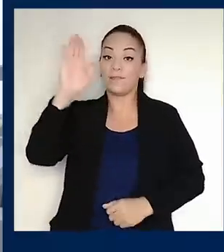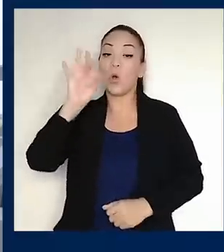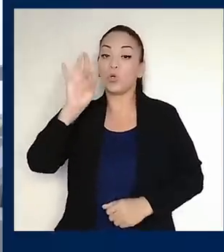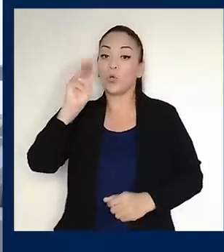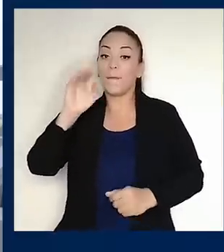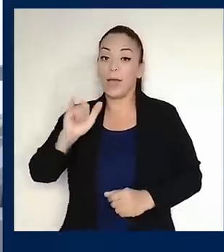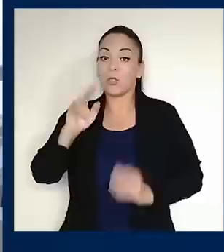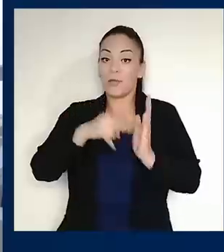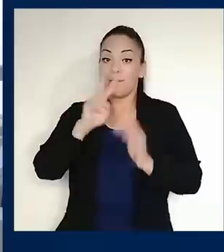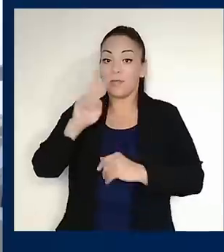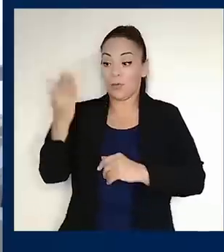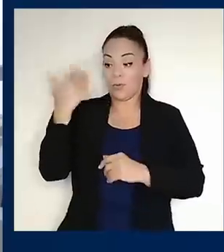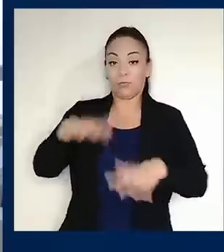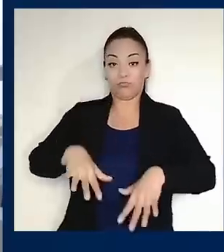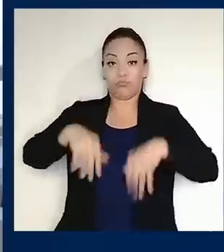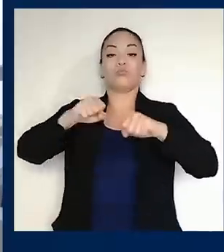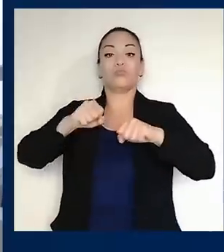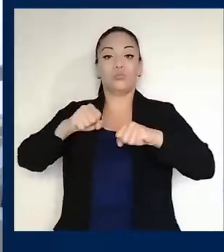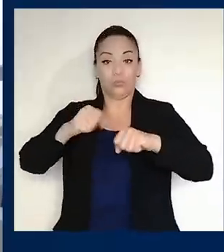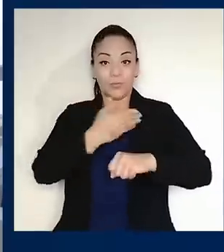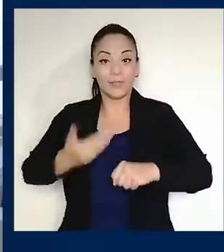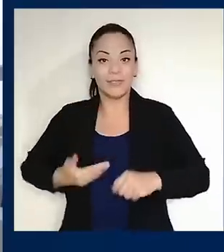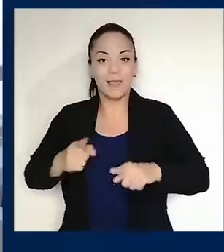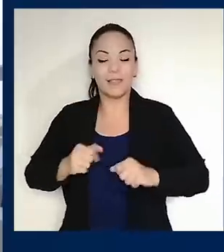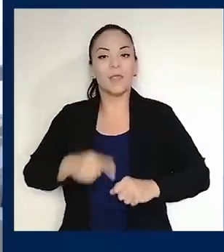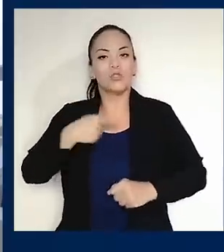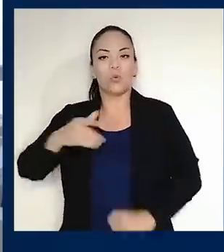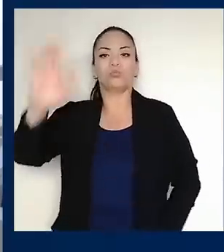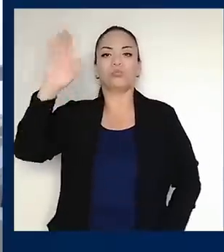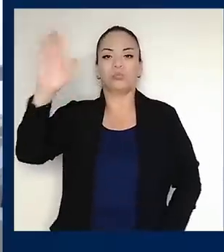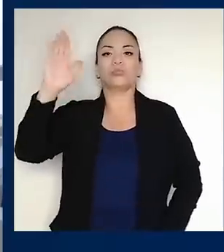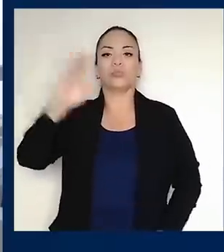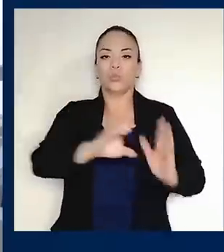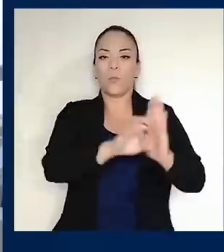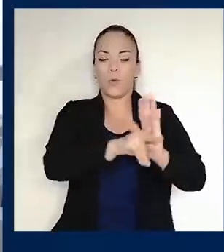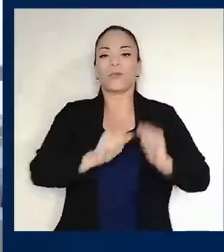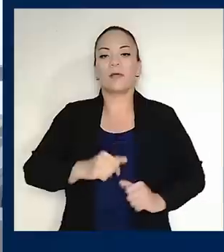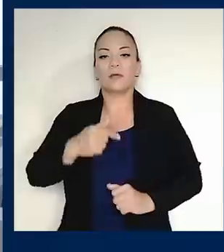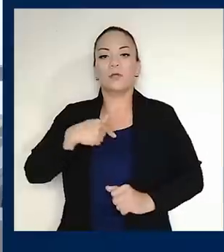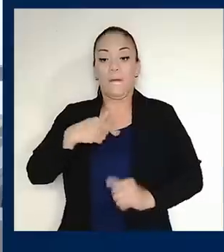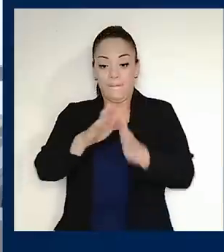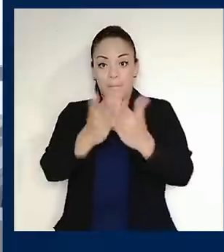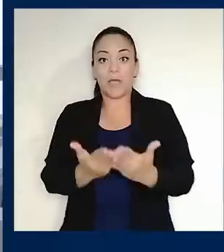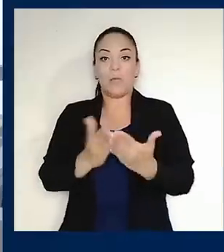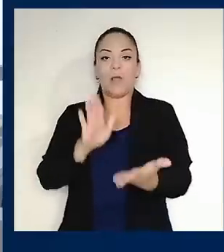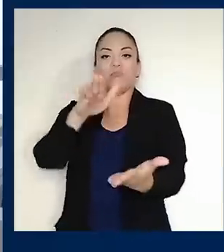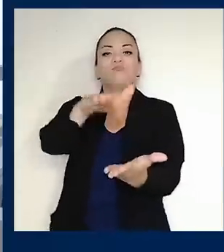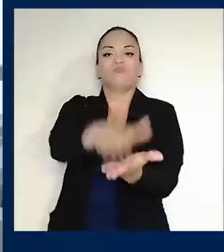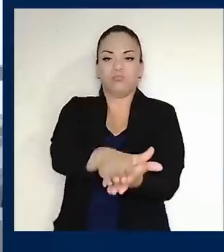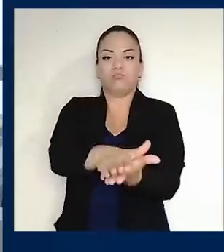2022, ante la Constitución, con una mano en la Biblia y ante